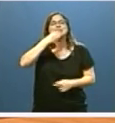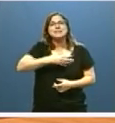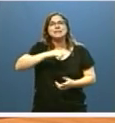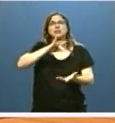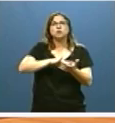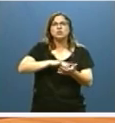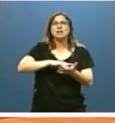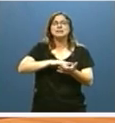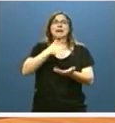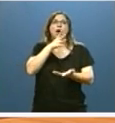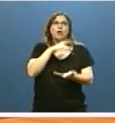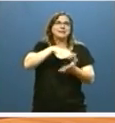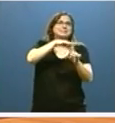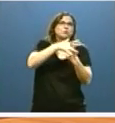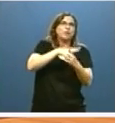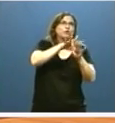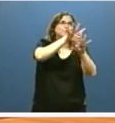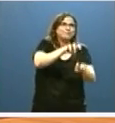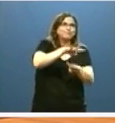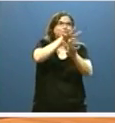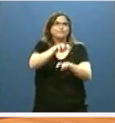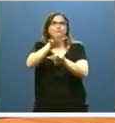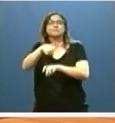tantas incógnitas a nivel nacional.